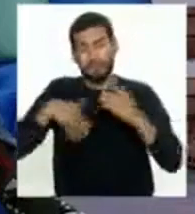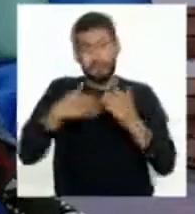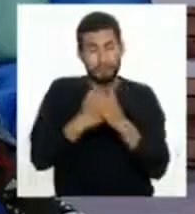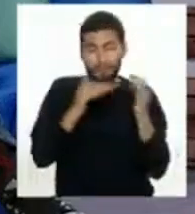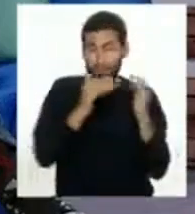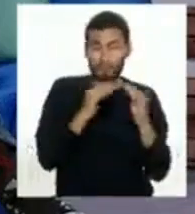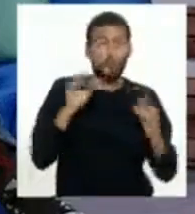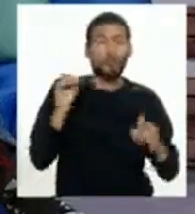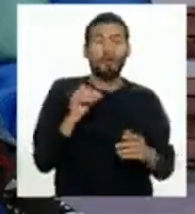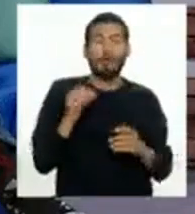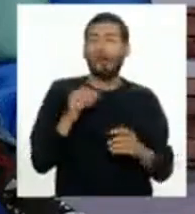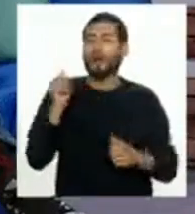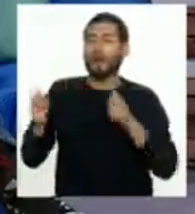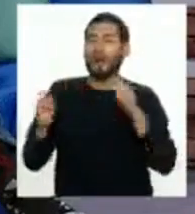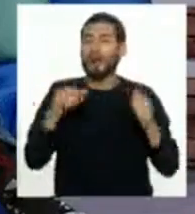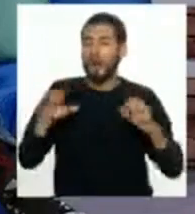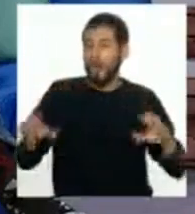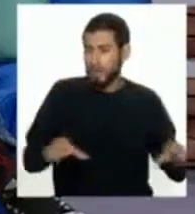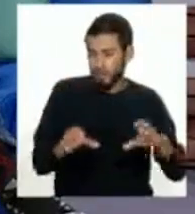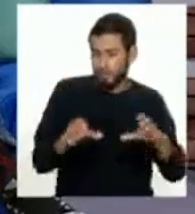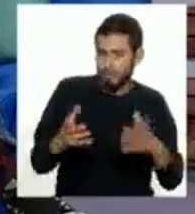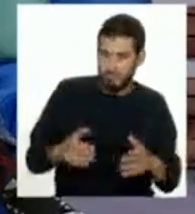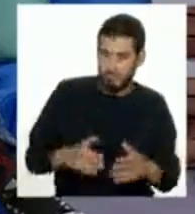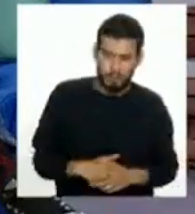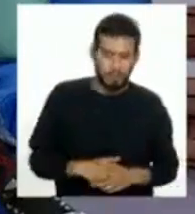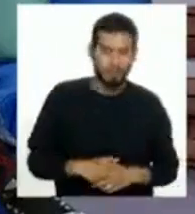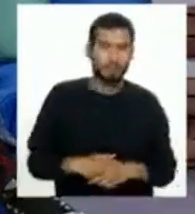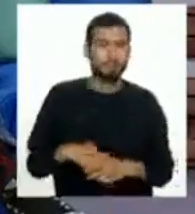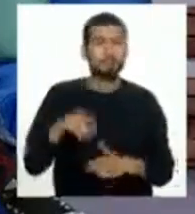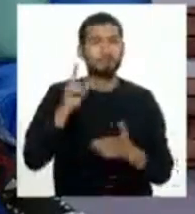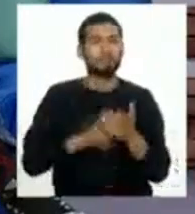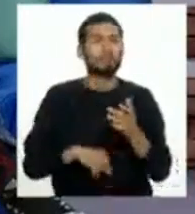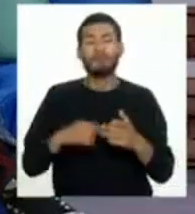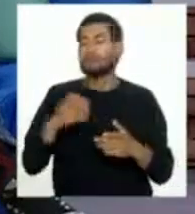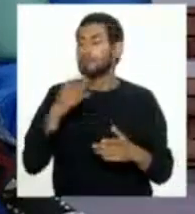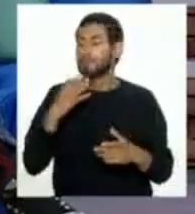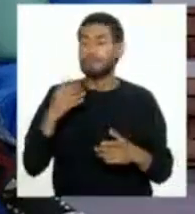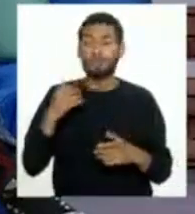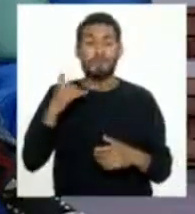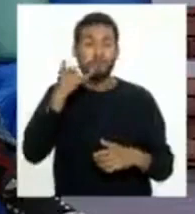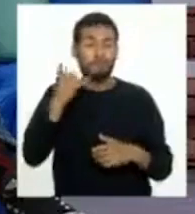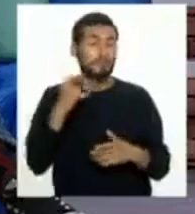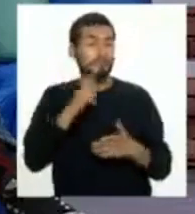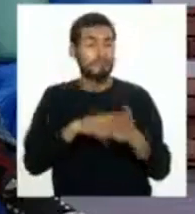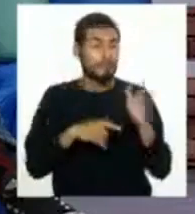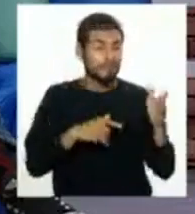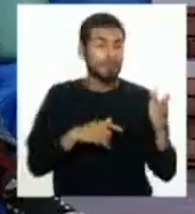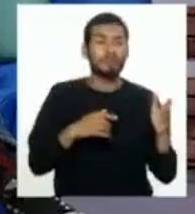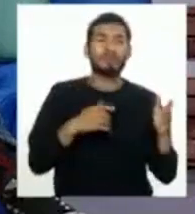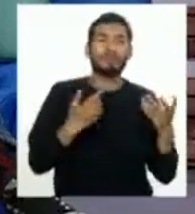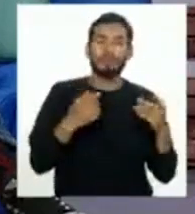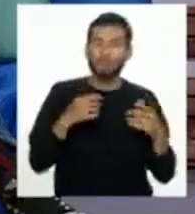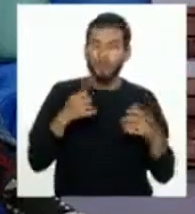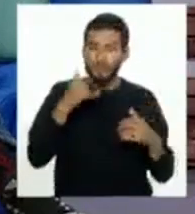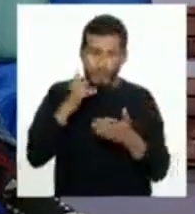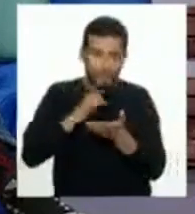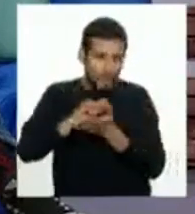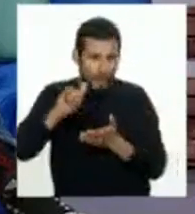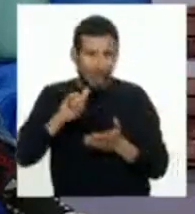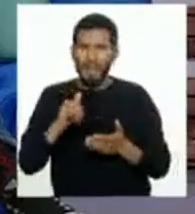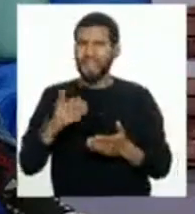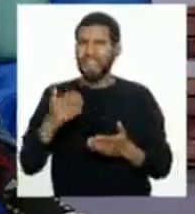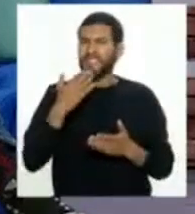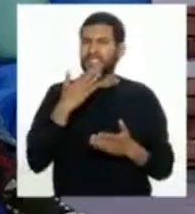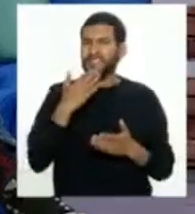casa, que cuando cada uno está realizando sus labores. Entonces, quién va, quién llama, no llamar por teléfono, mandar mensaje de texto,